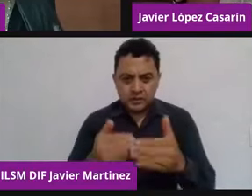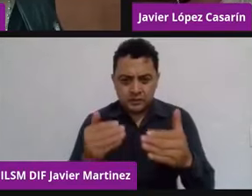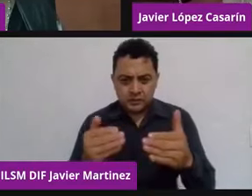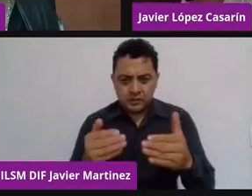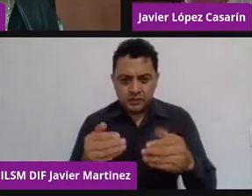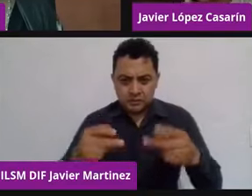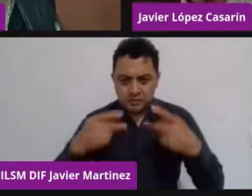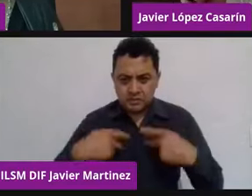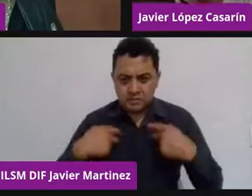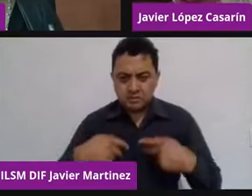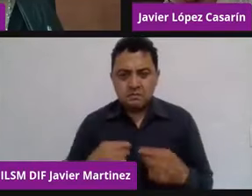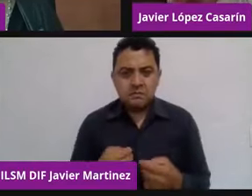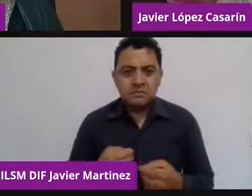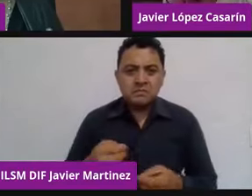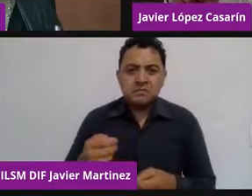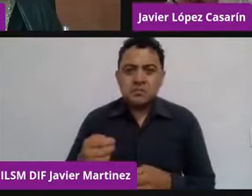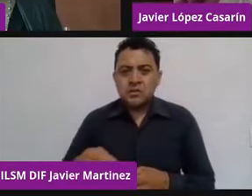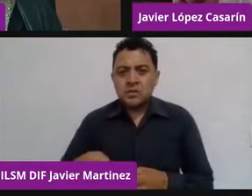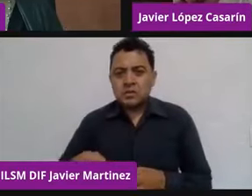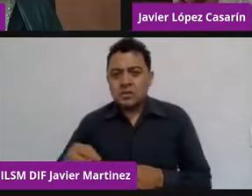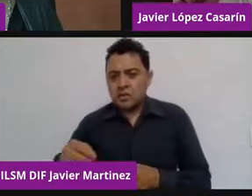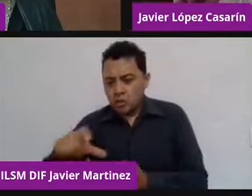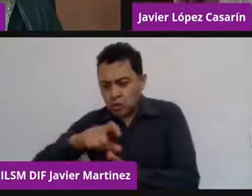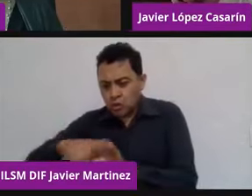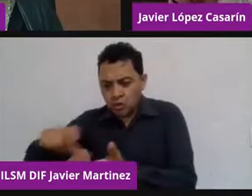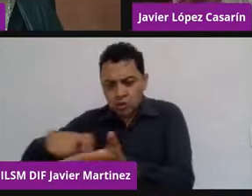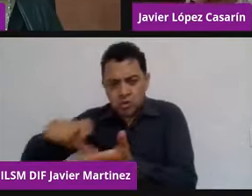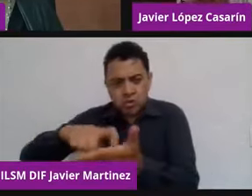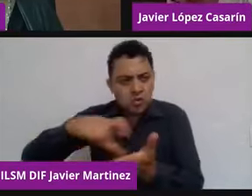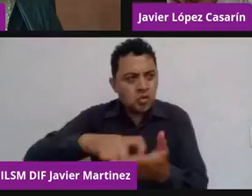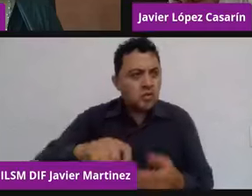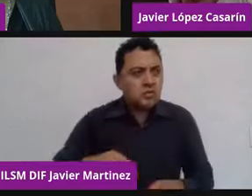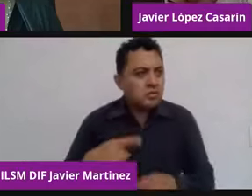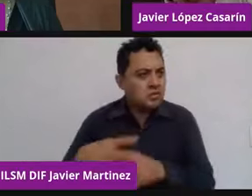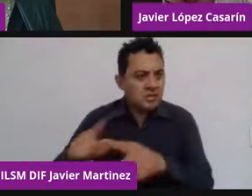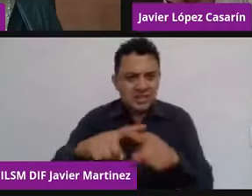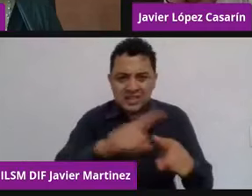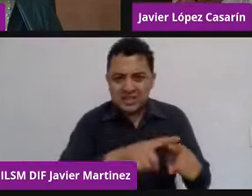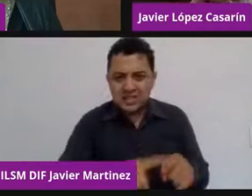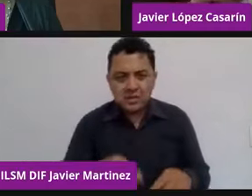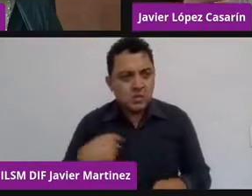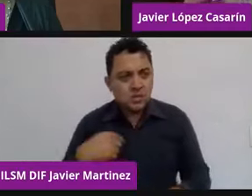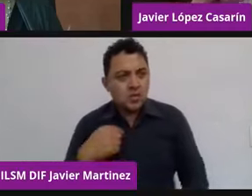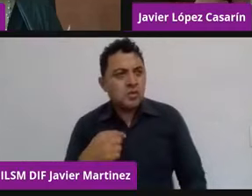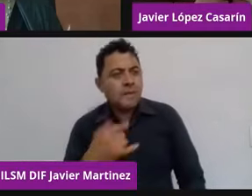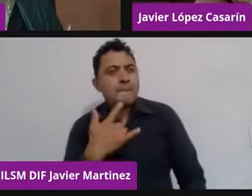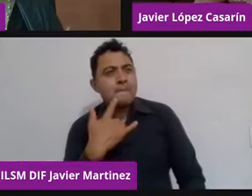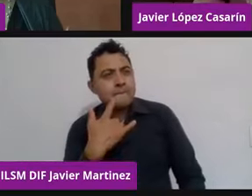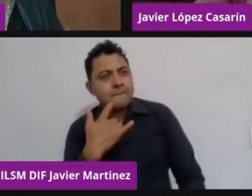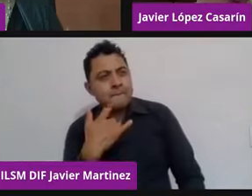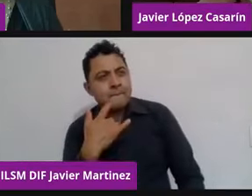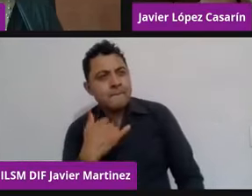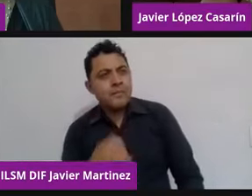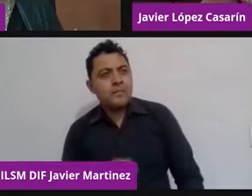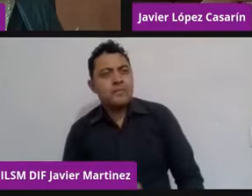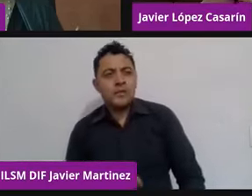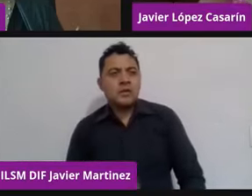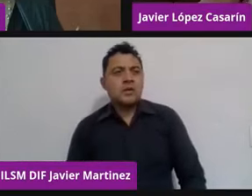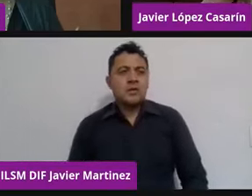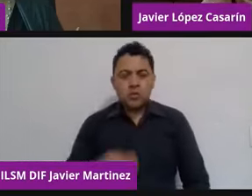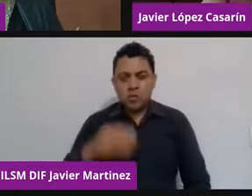Y entonces, sí ya puedes tú entrar en esta categoría y decir, esto es un prosumer. Entonces, si uno